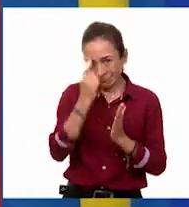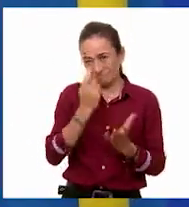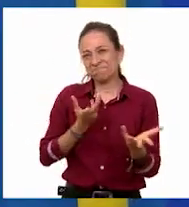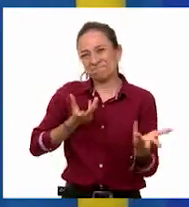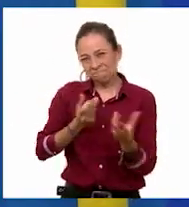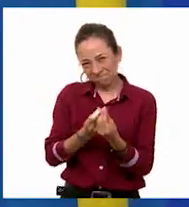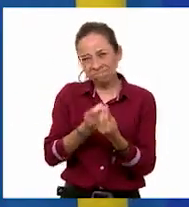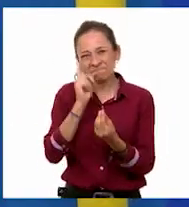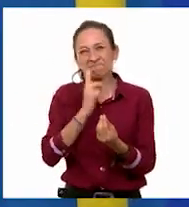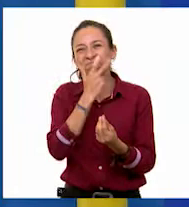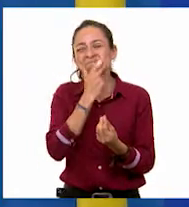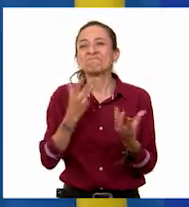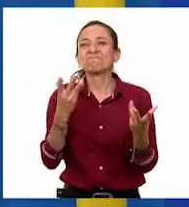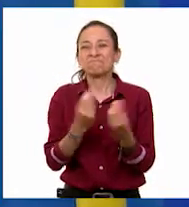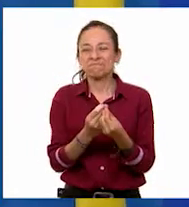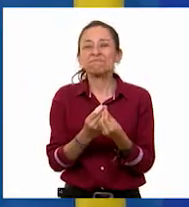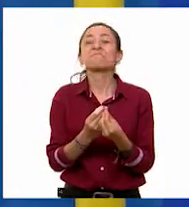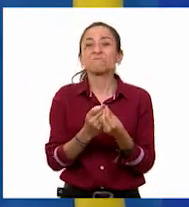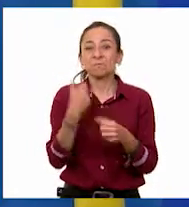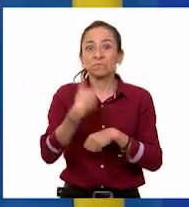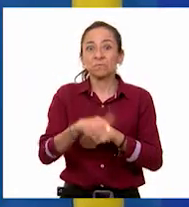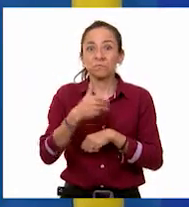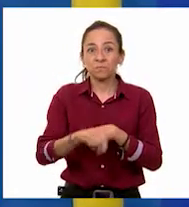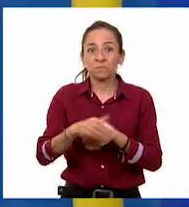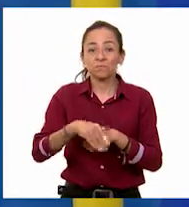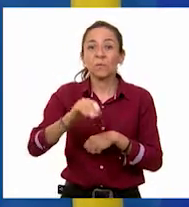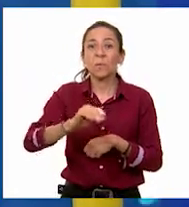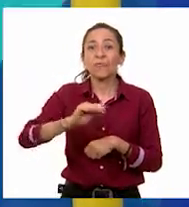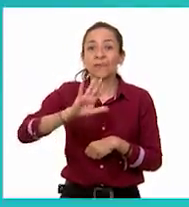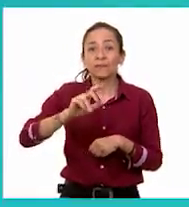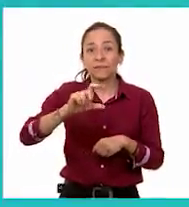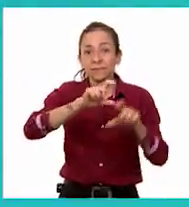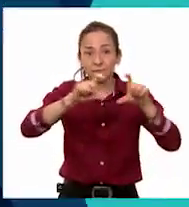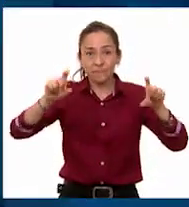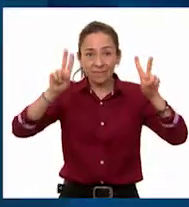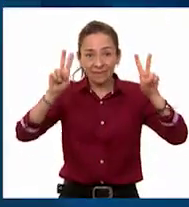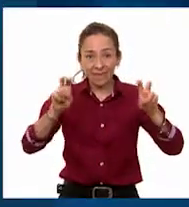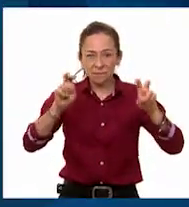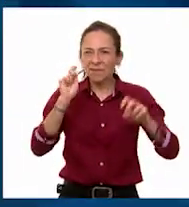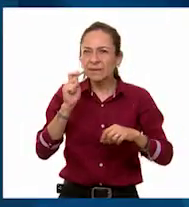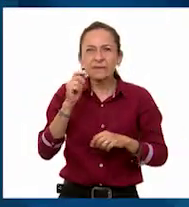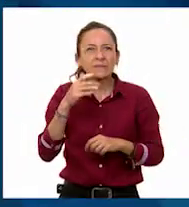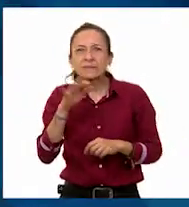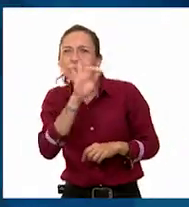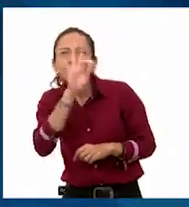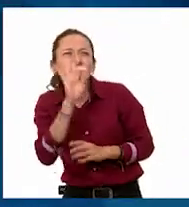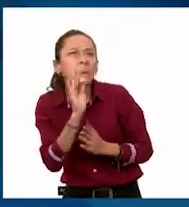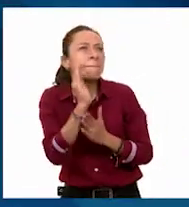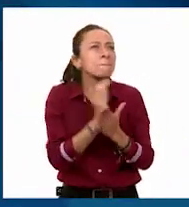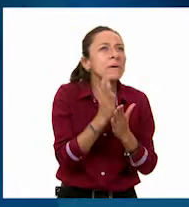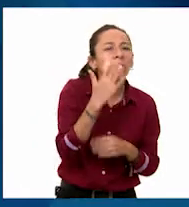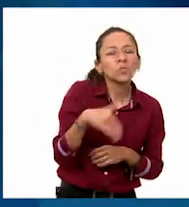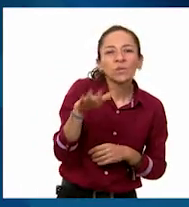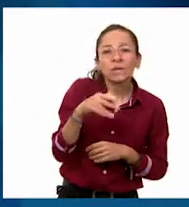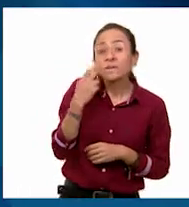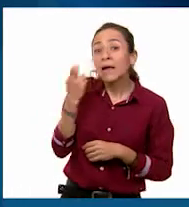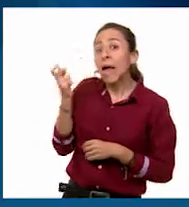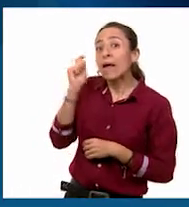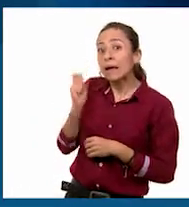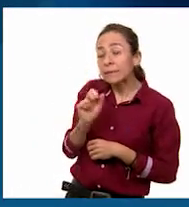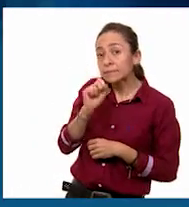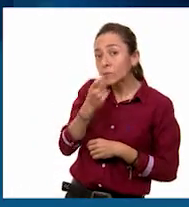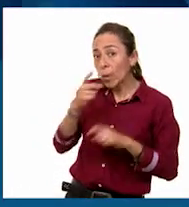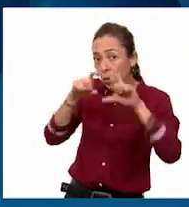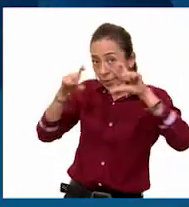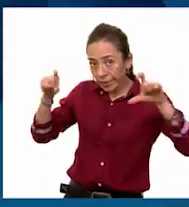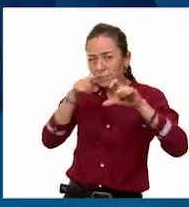nuestro desafío 95 que se llama En busca de descuentos. La consigna indica que observemos los descuentos